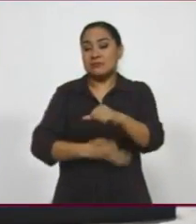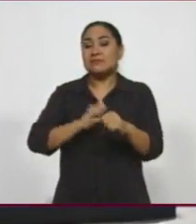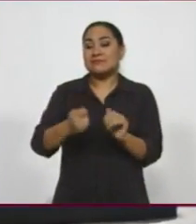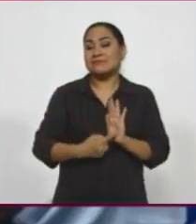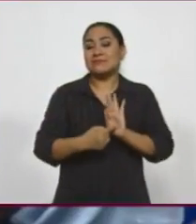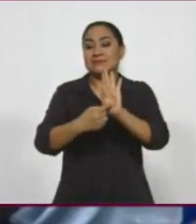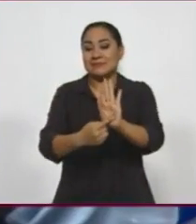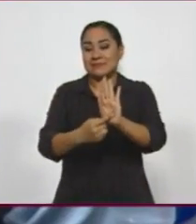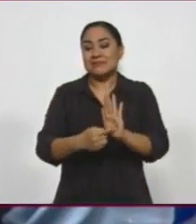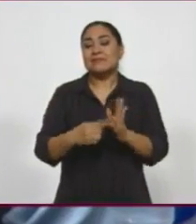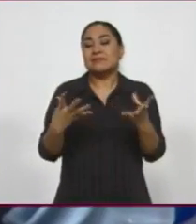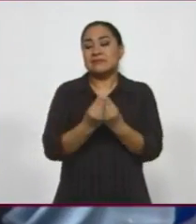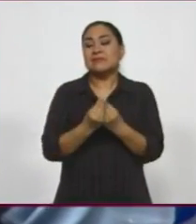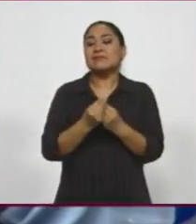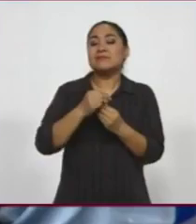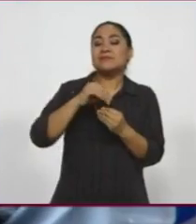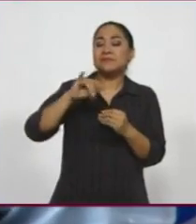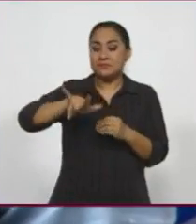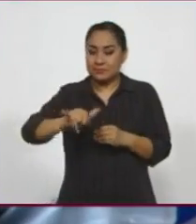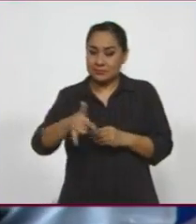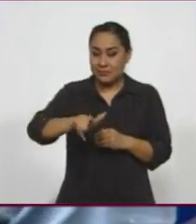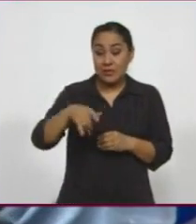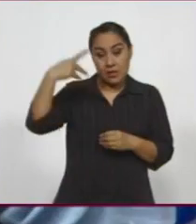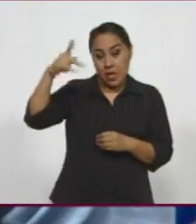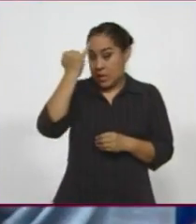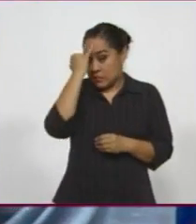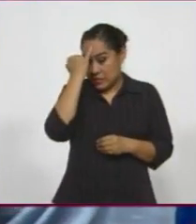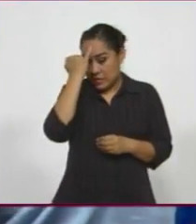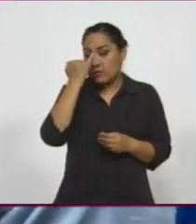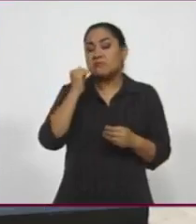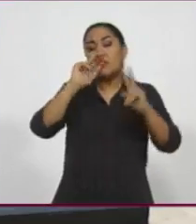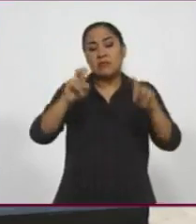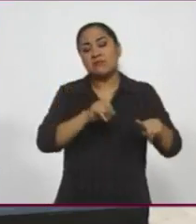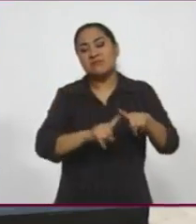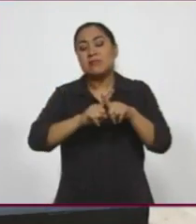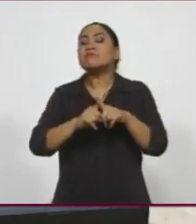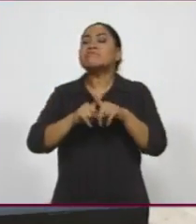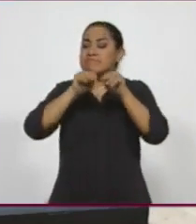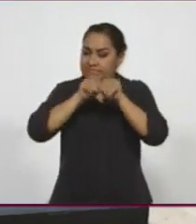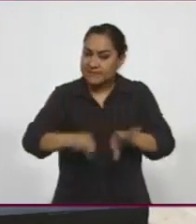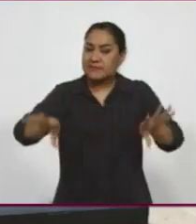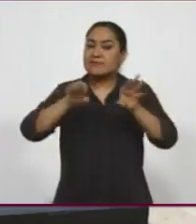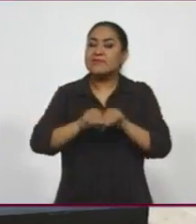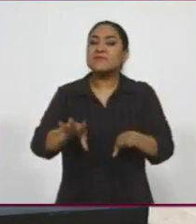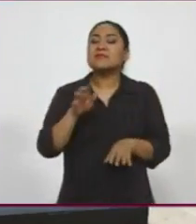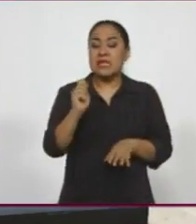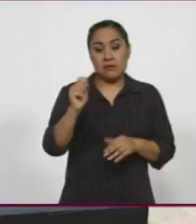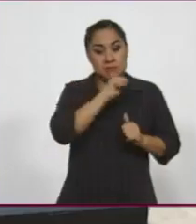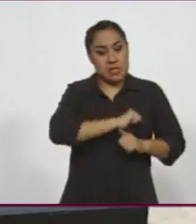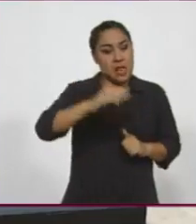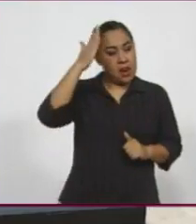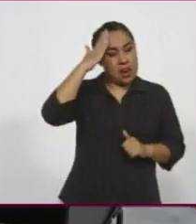de Troup, una compañía de títeres de la India que tiene entre sus contenidos la difusión de un líder